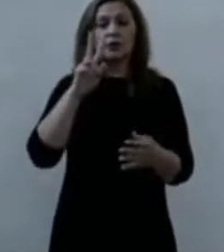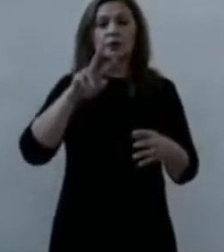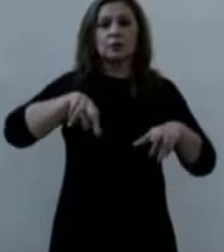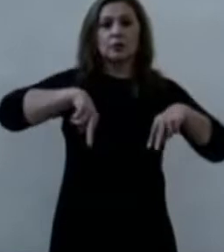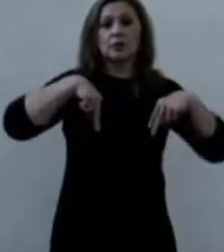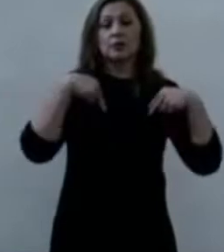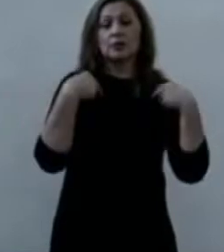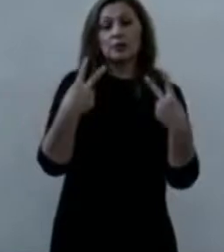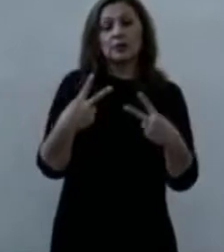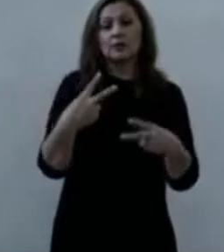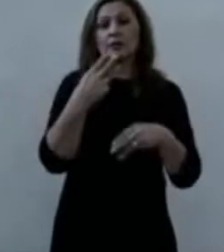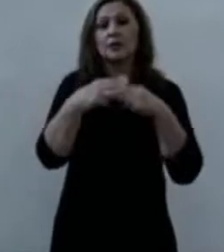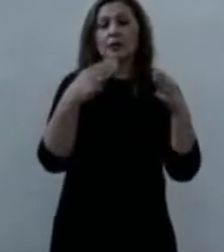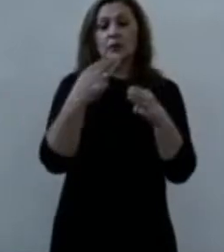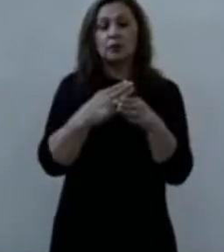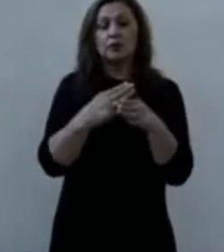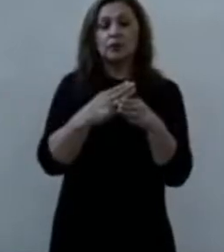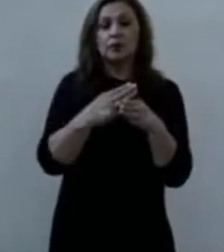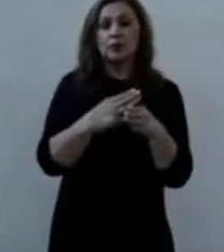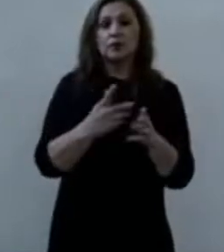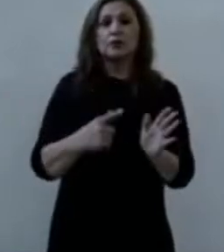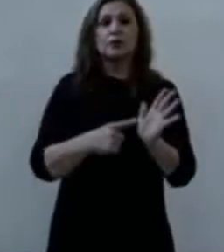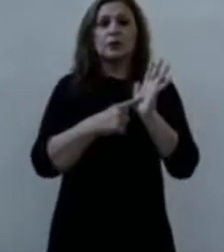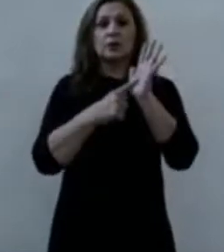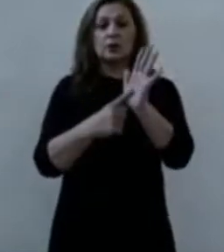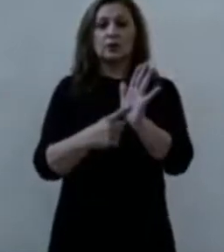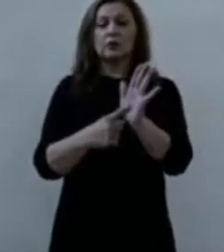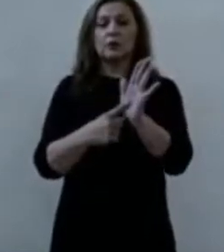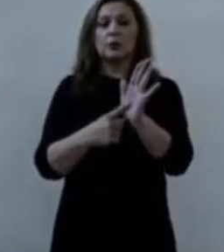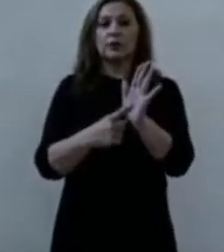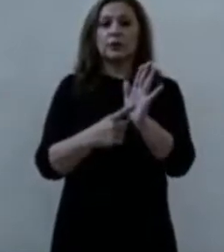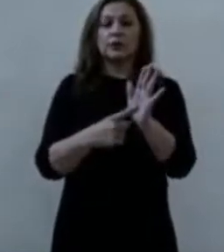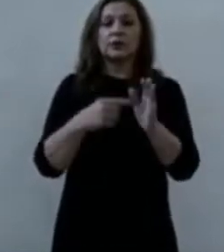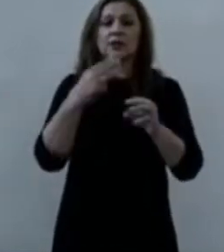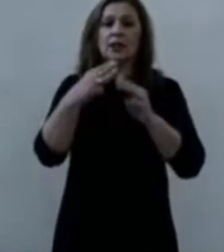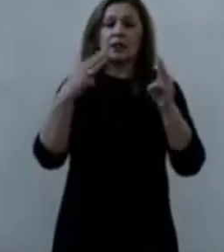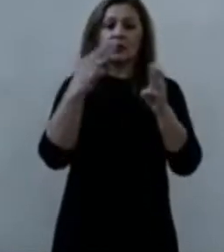según Dios, es la mayor fuerza.